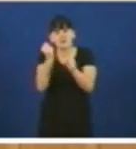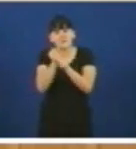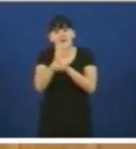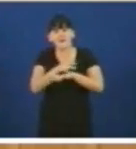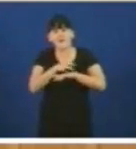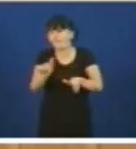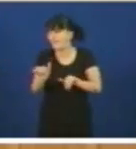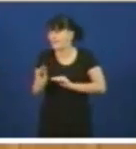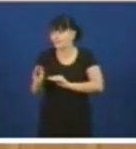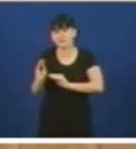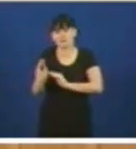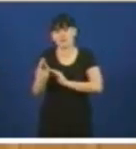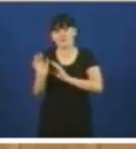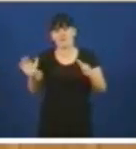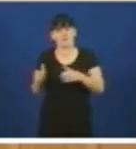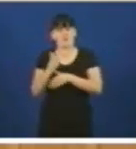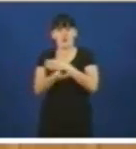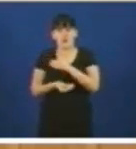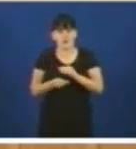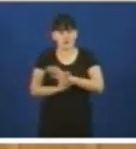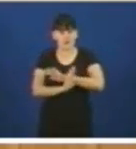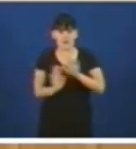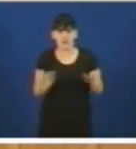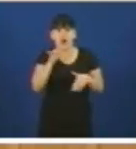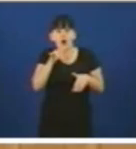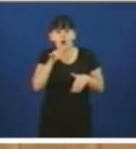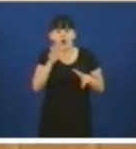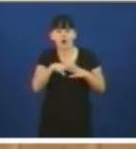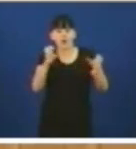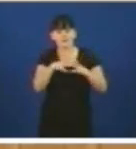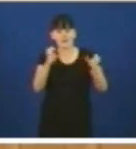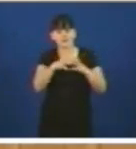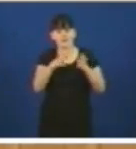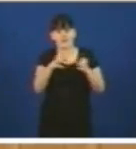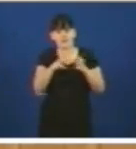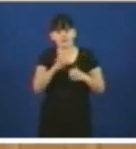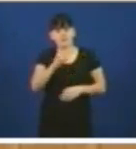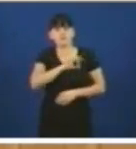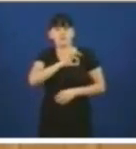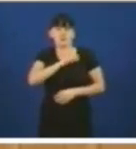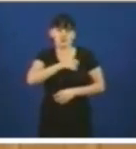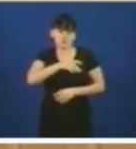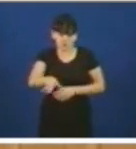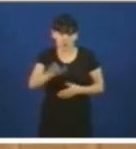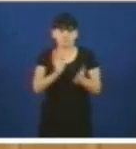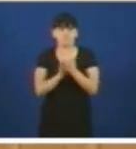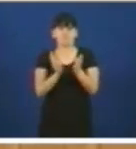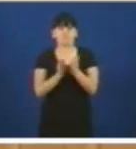nada dixeron a impaciencia chegoulle agora señor Branco están vostedes